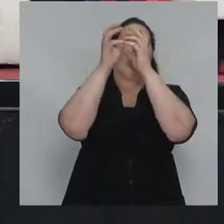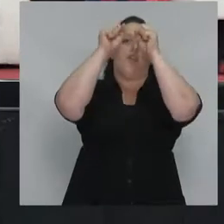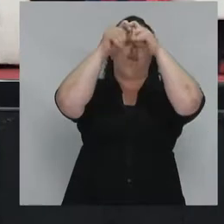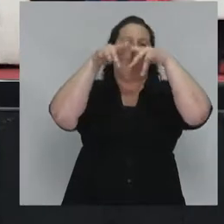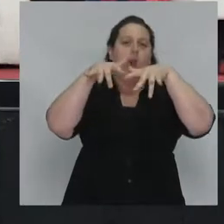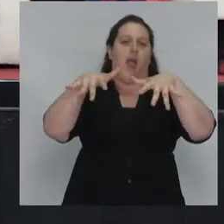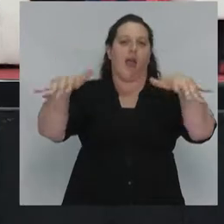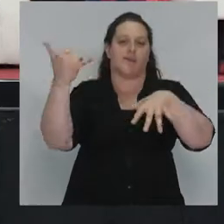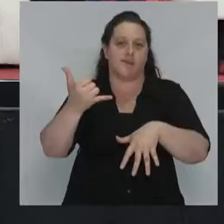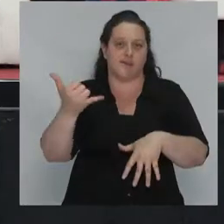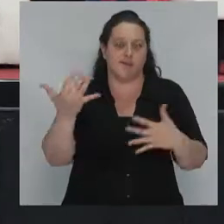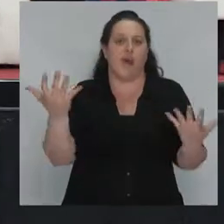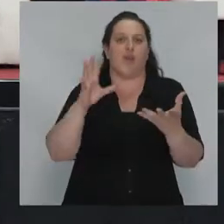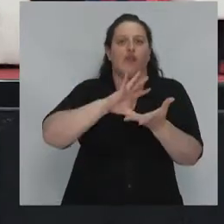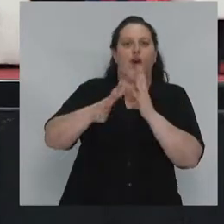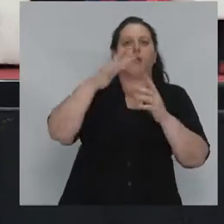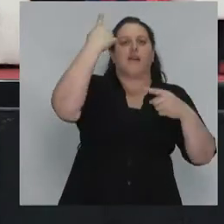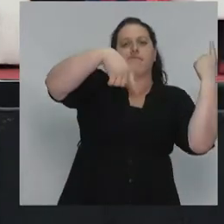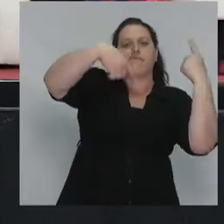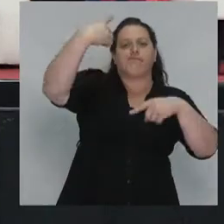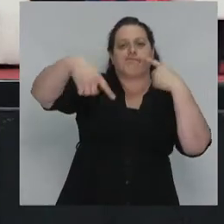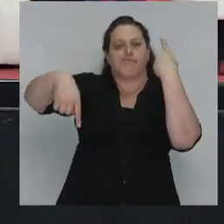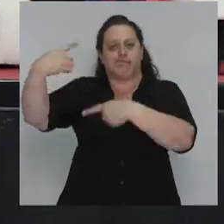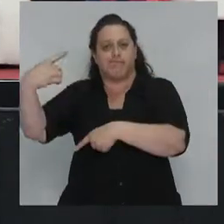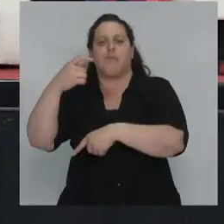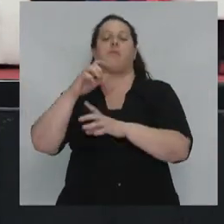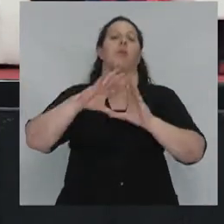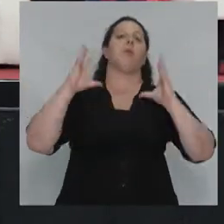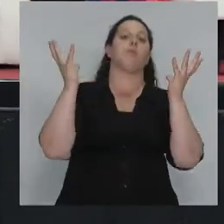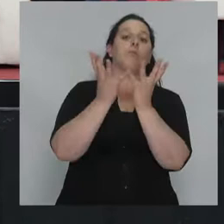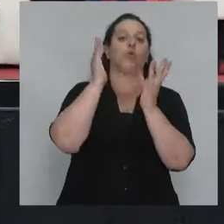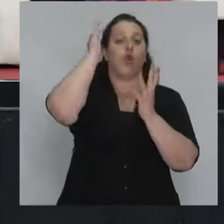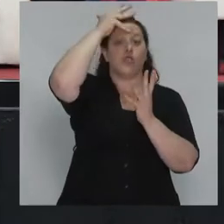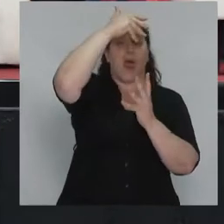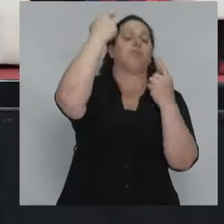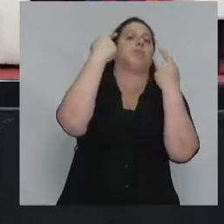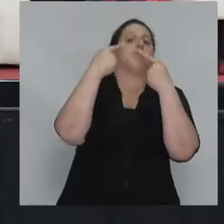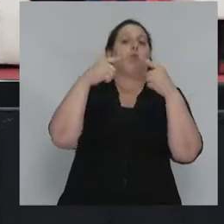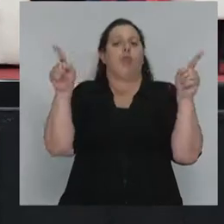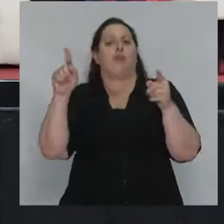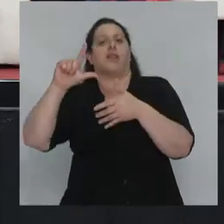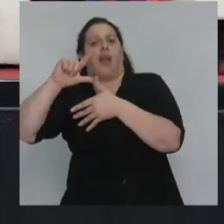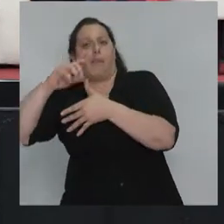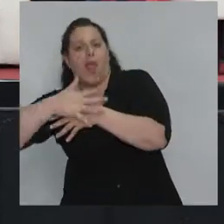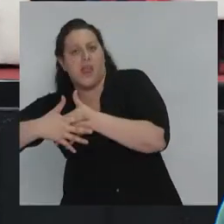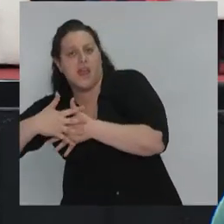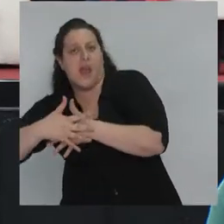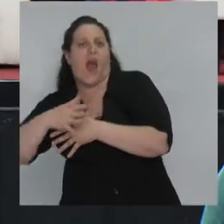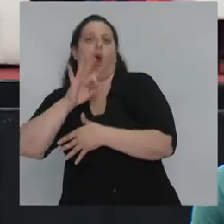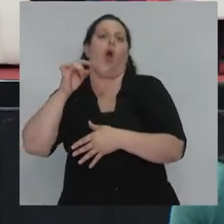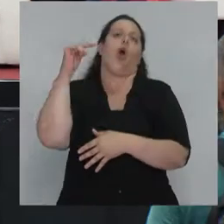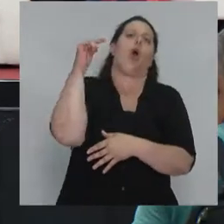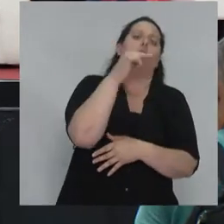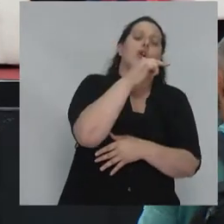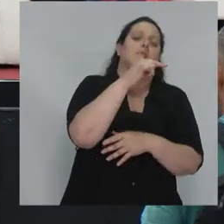maneras muy diferentes el mundo Trump es muy diferente en América Latina que en Medio